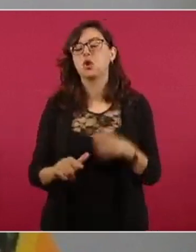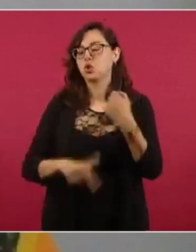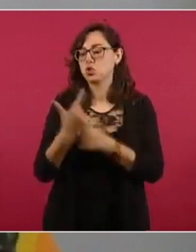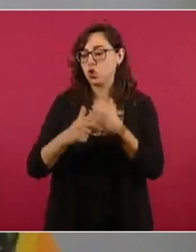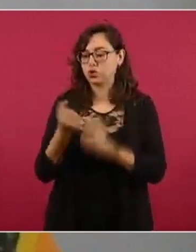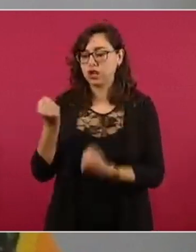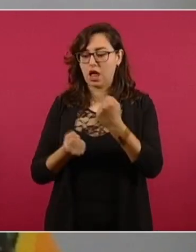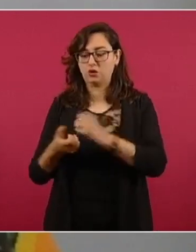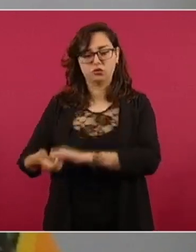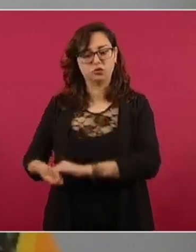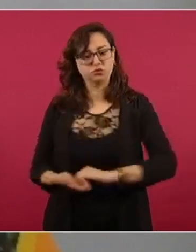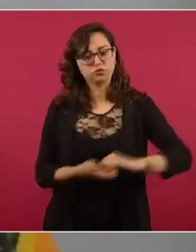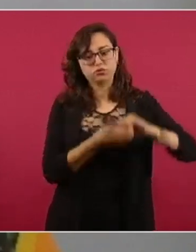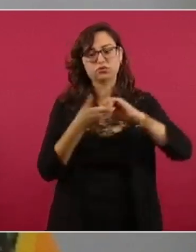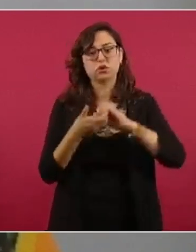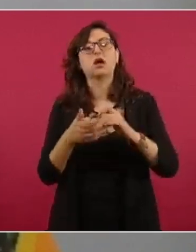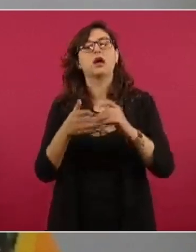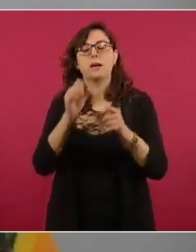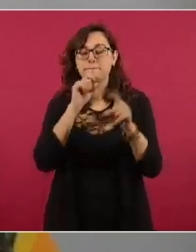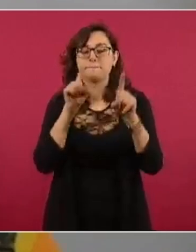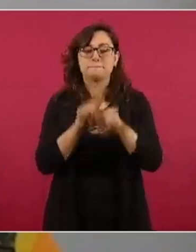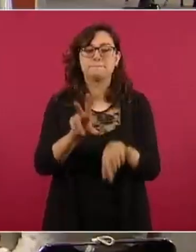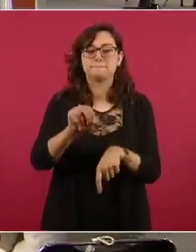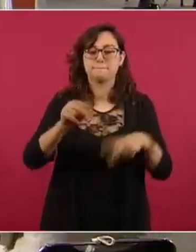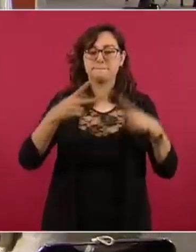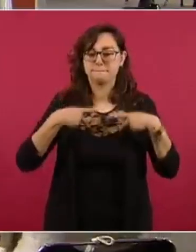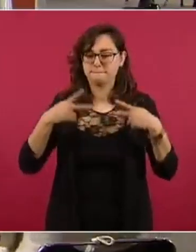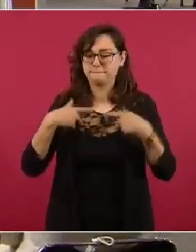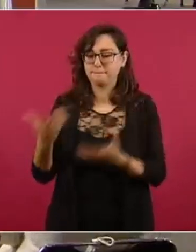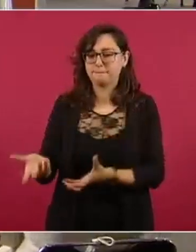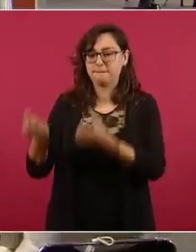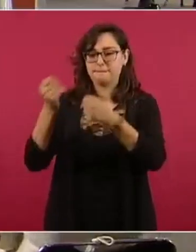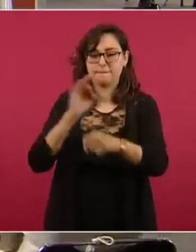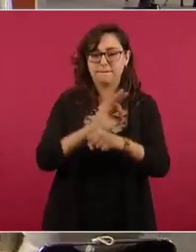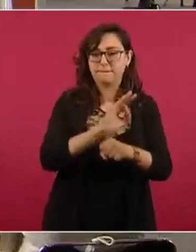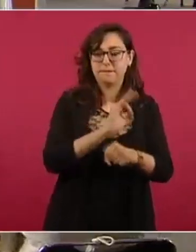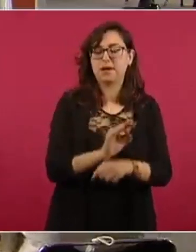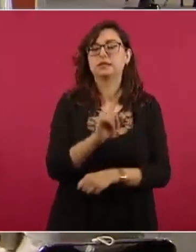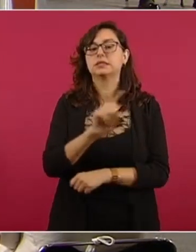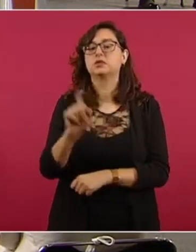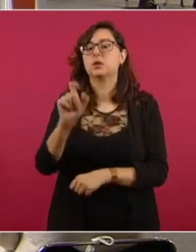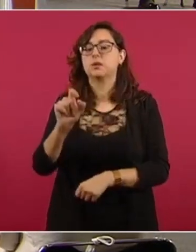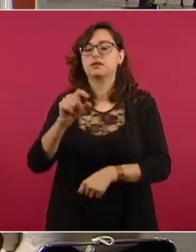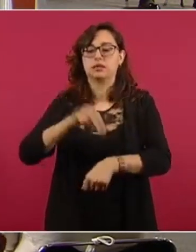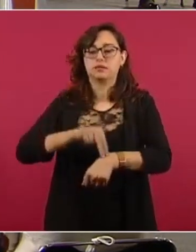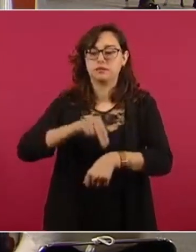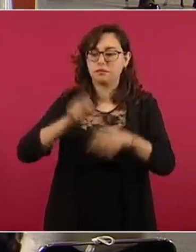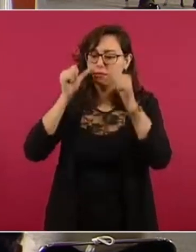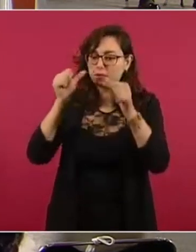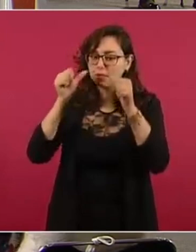vehículos se evacuaron además ochenta personas y se han proporcionado 120 consultas médicas